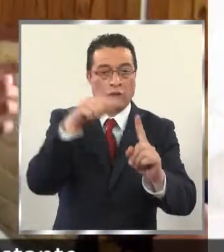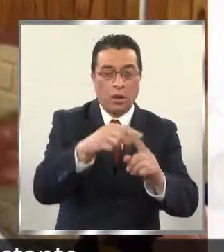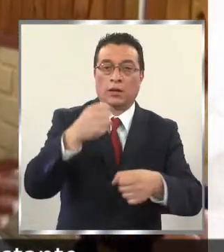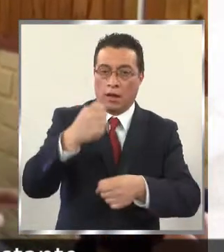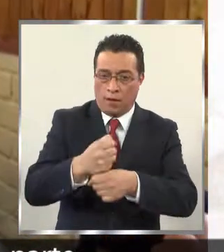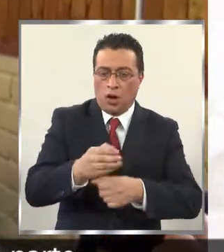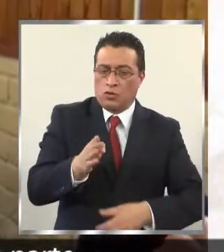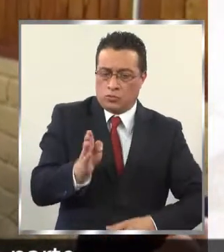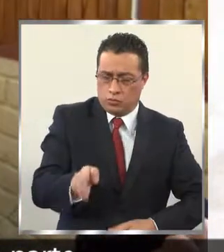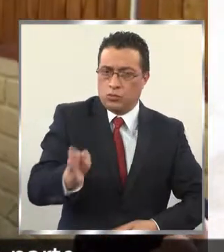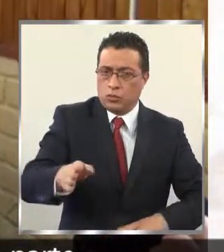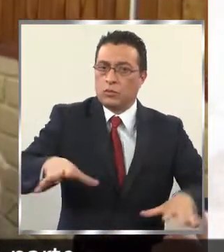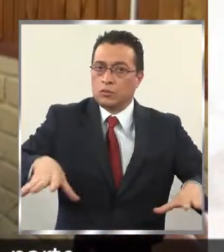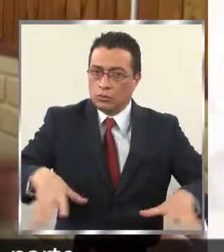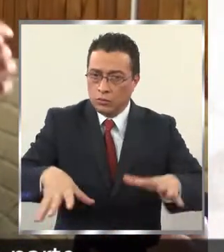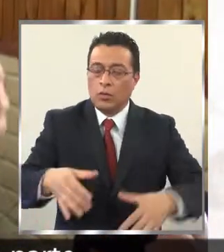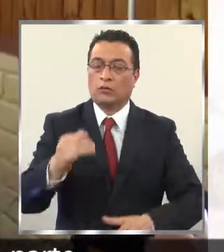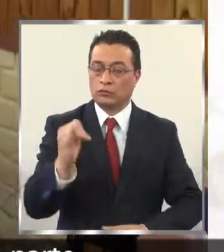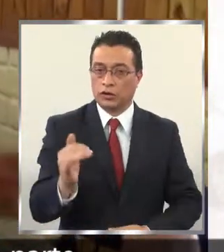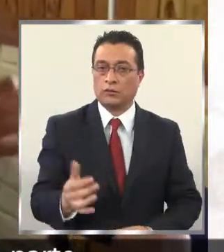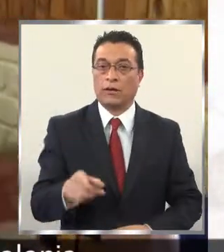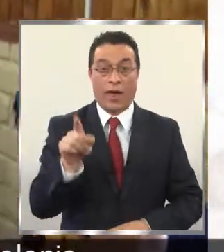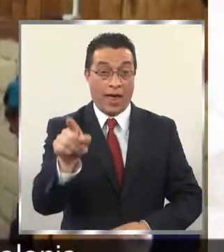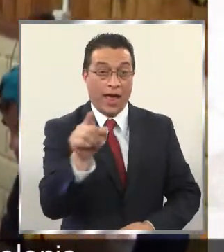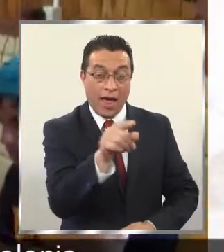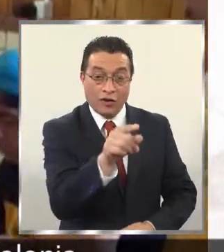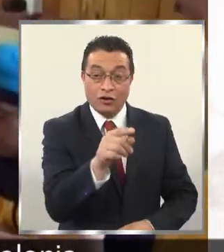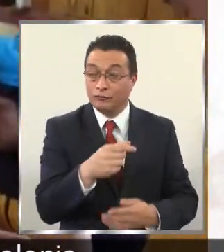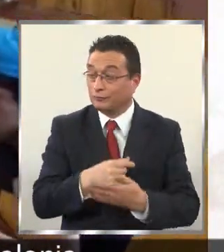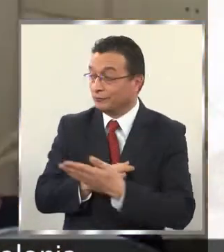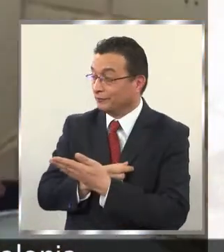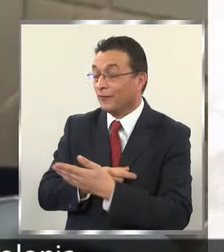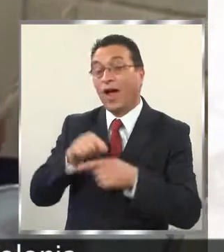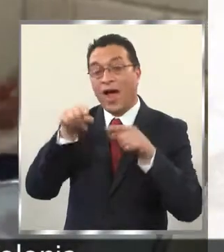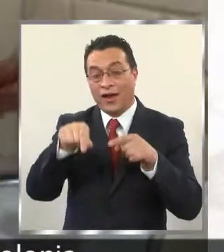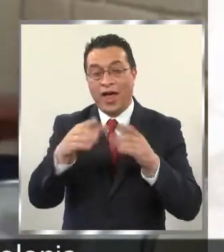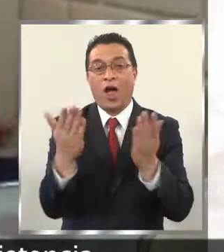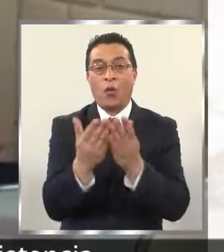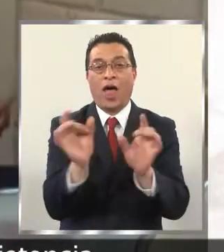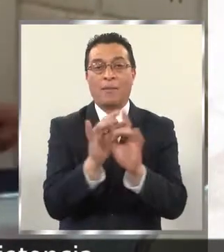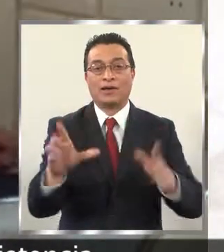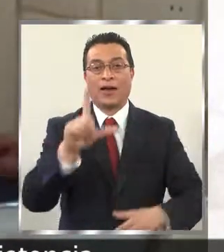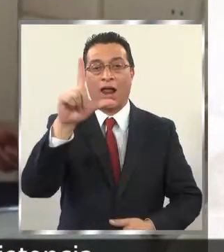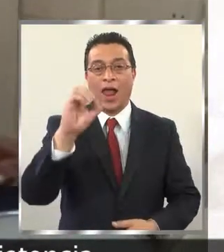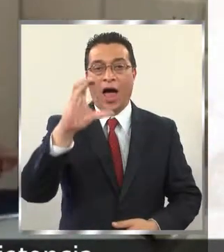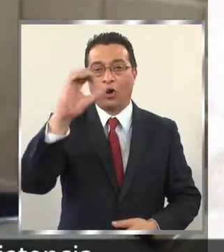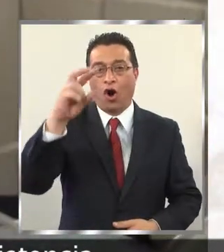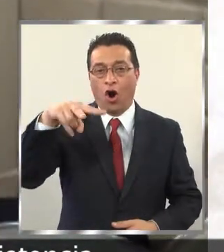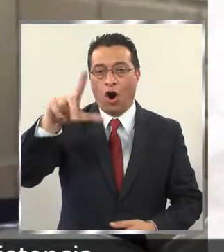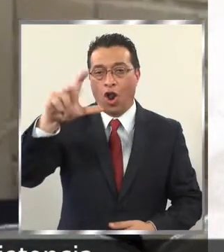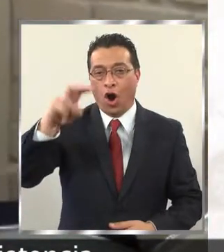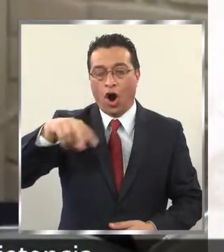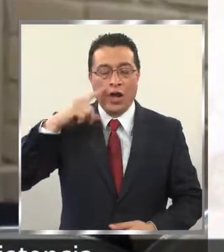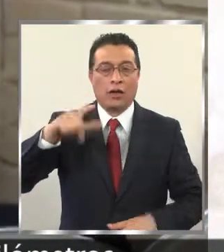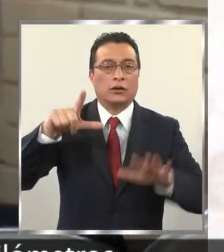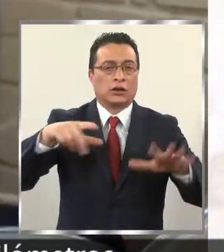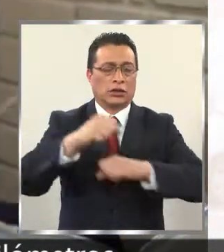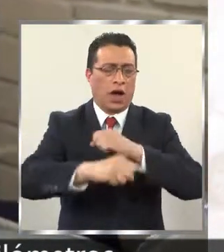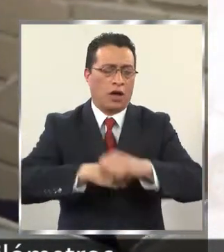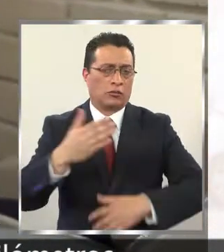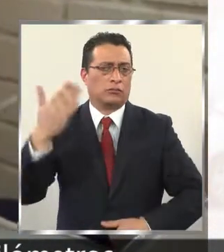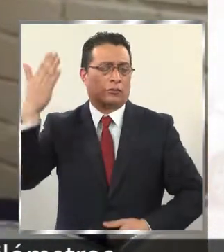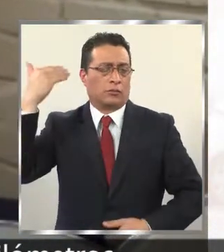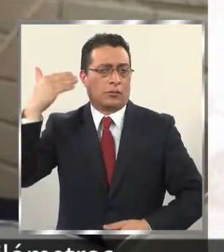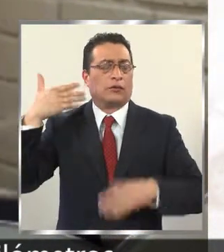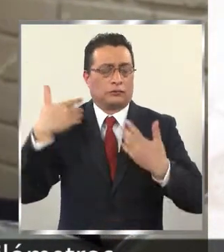forma constante y persistente. Ellos forman parte de la escuela especial La Colonia, que ya tiene 17 años de existencia y que